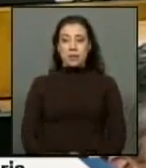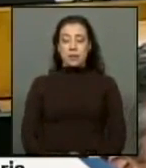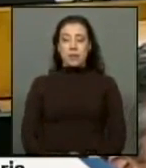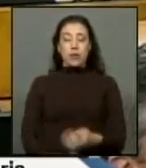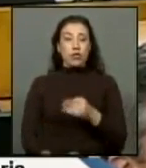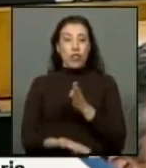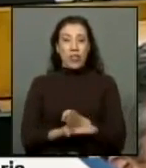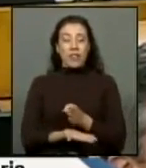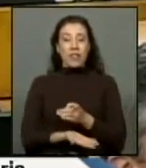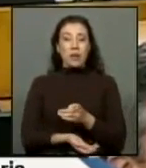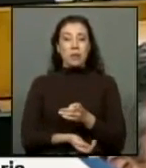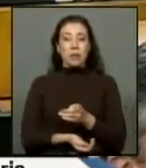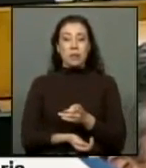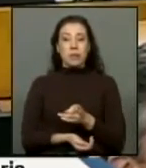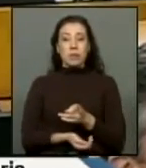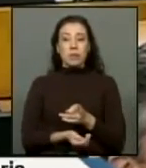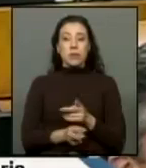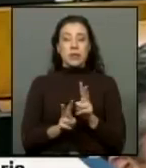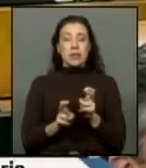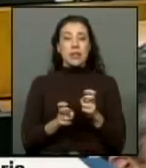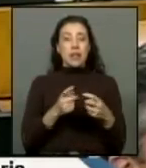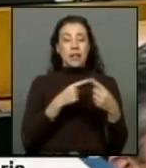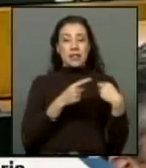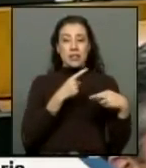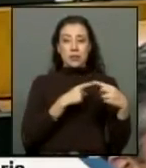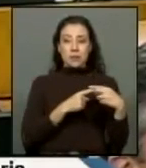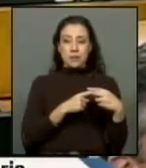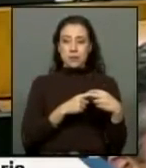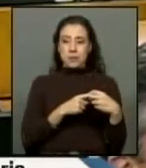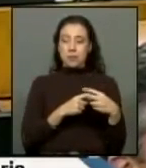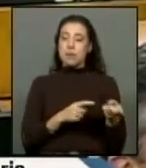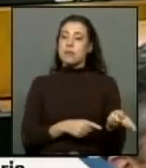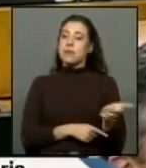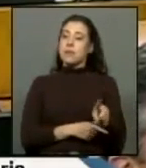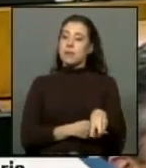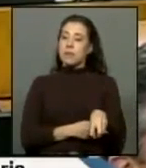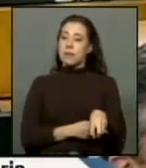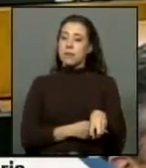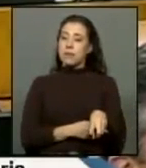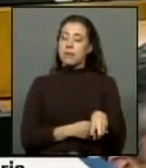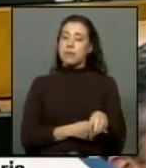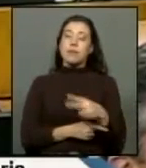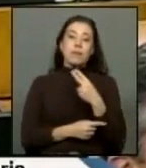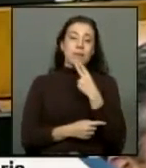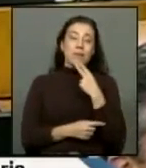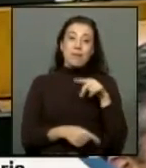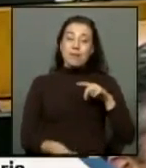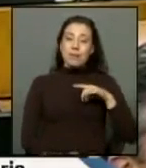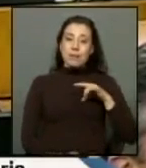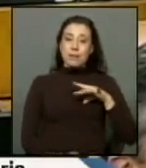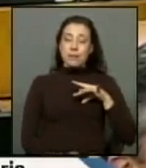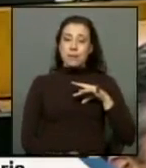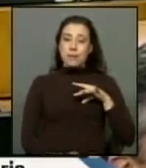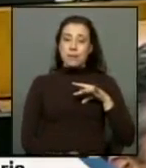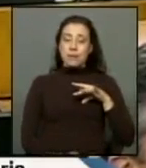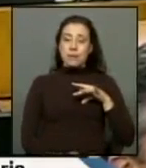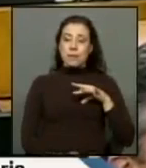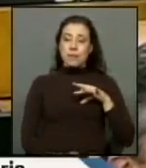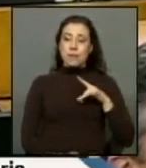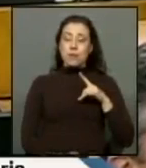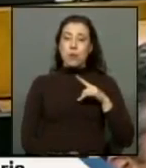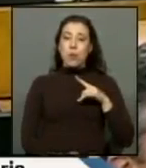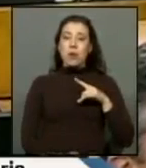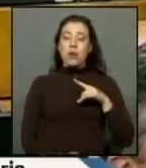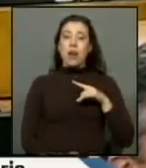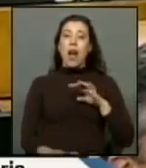de ver nuestra historia de volver a vivir en Chile en un ambiente